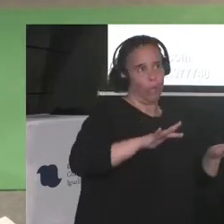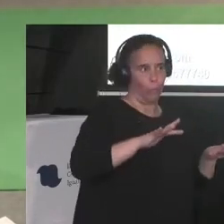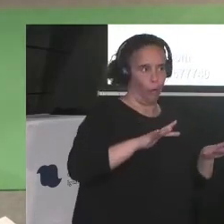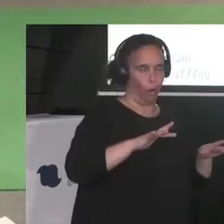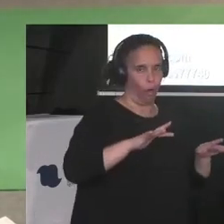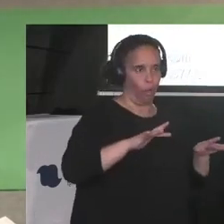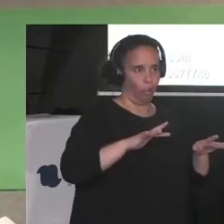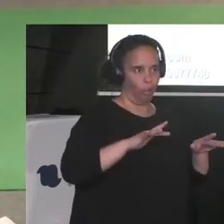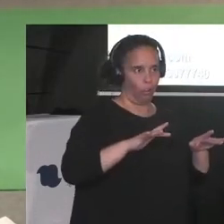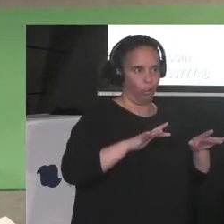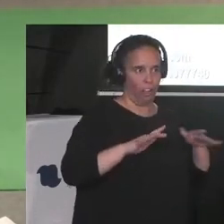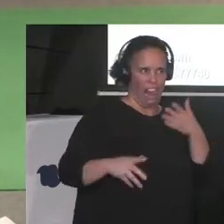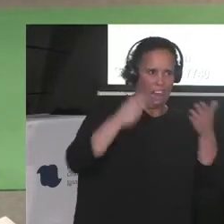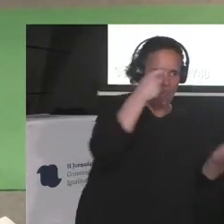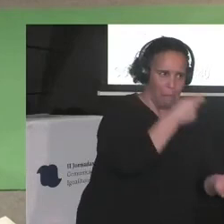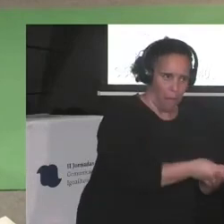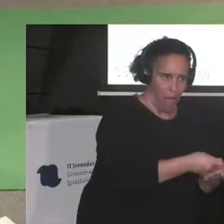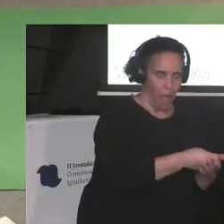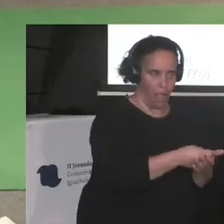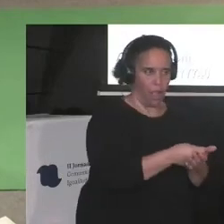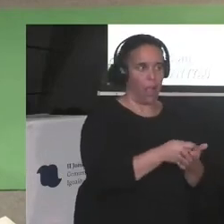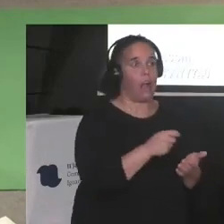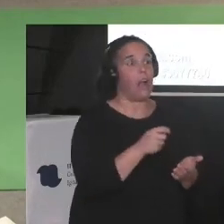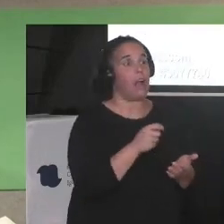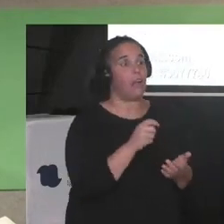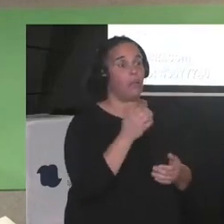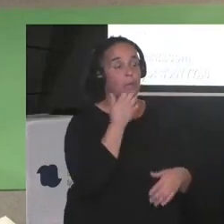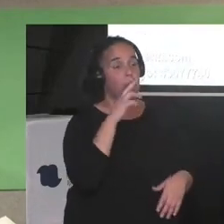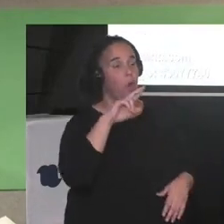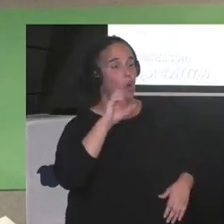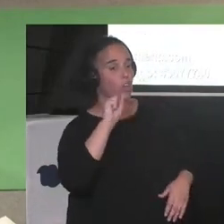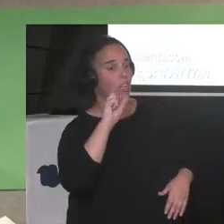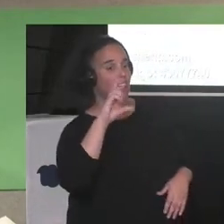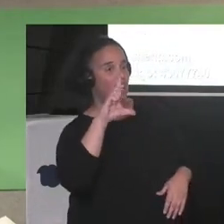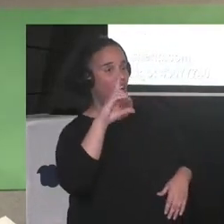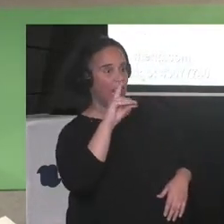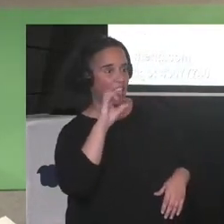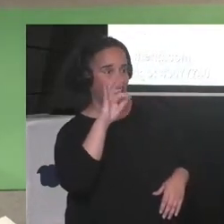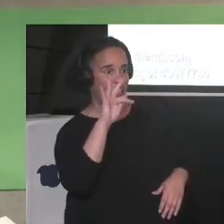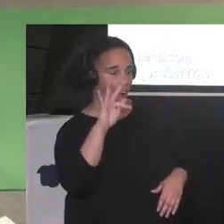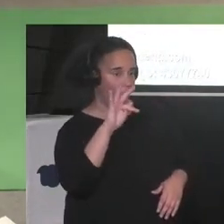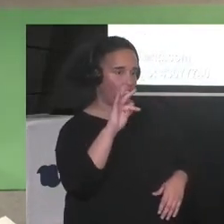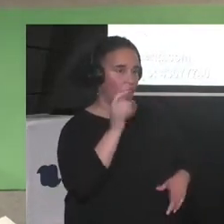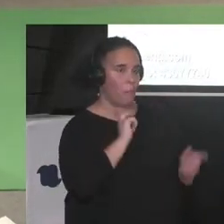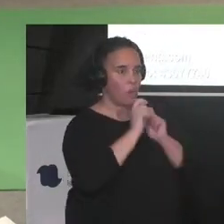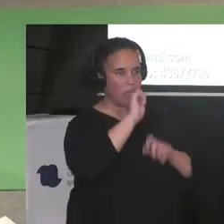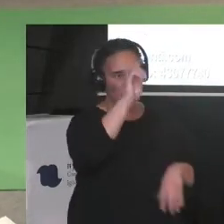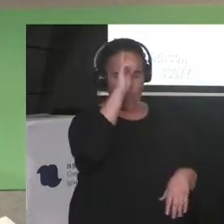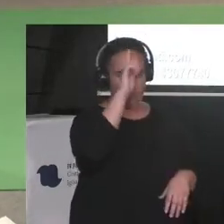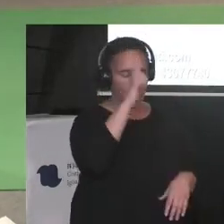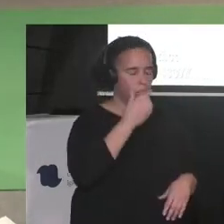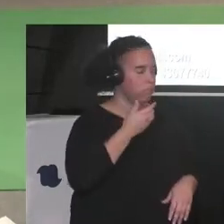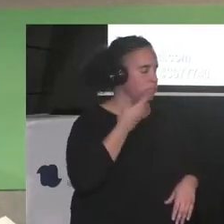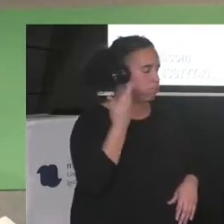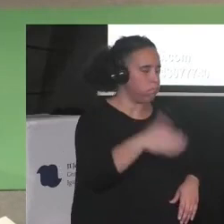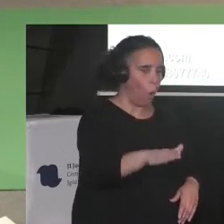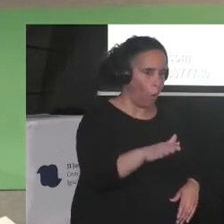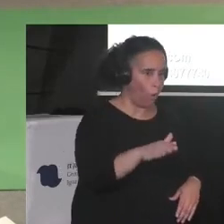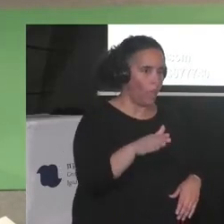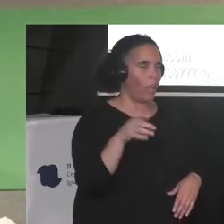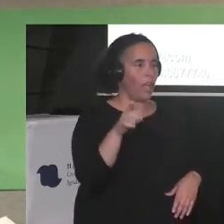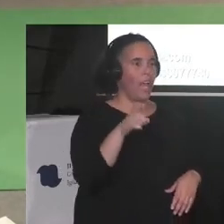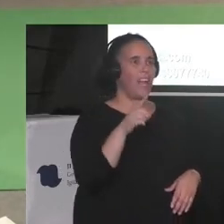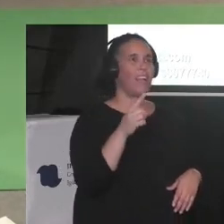que yo solía decir, Wallraff, un periodista alemán indeseable, que se disfrazaba para denunciar realidades oscuras y